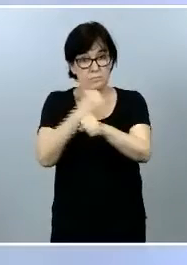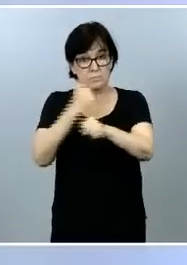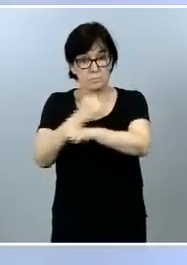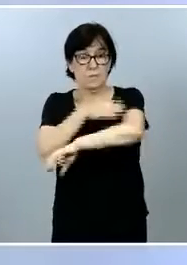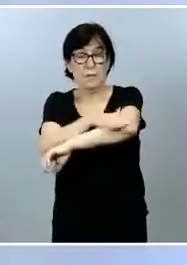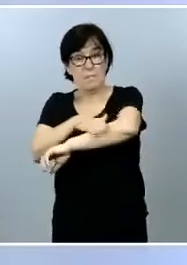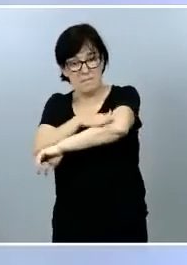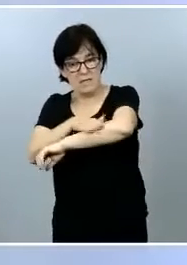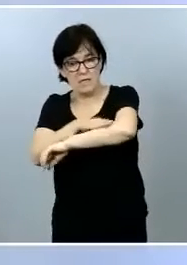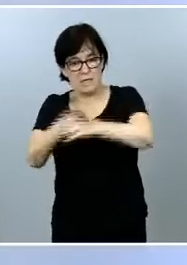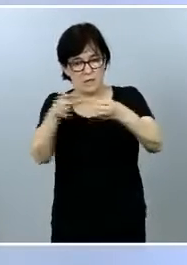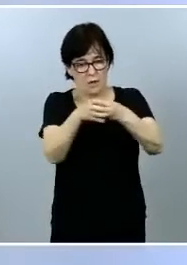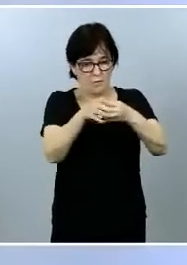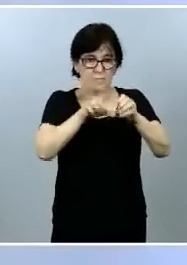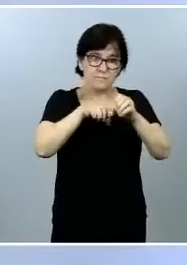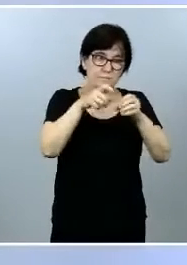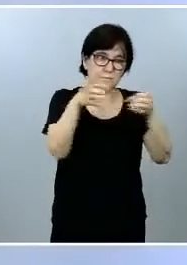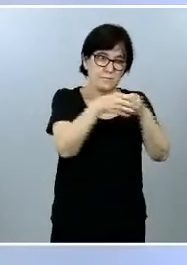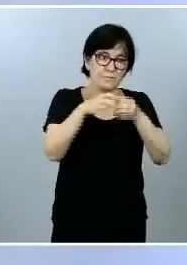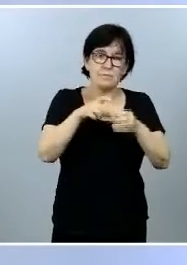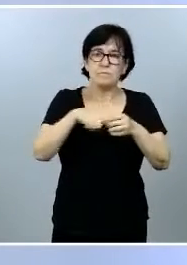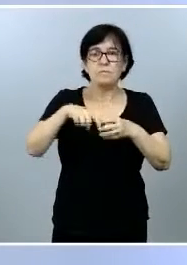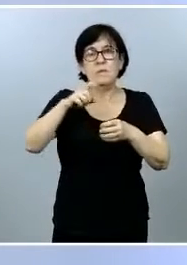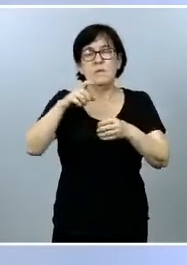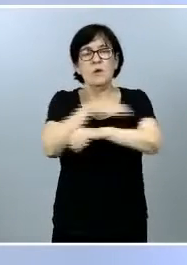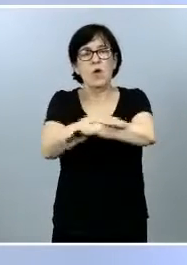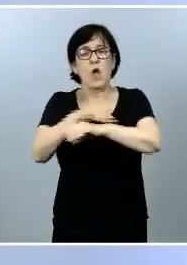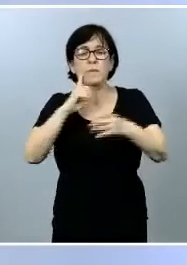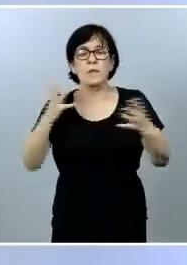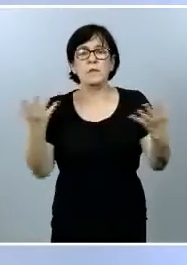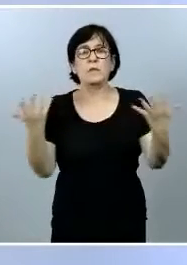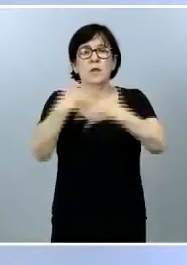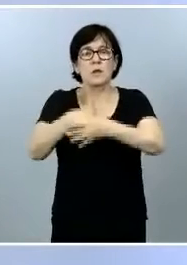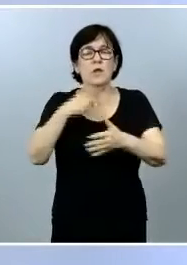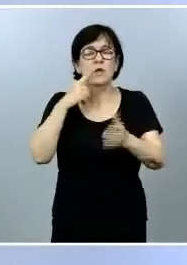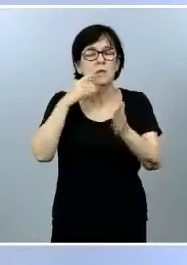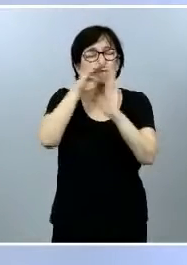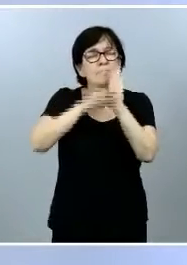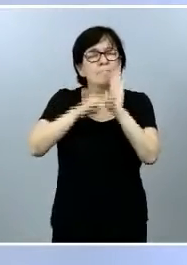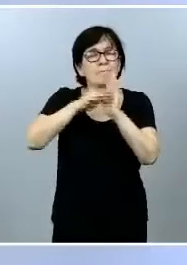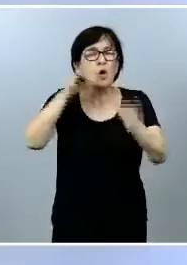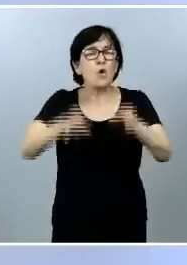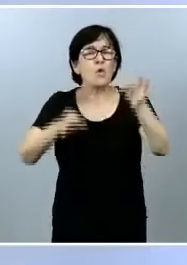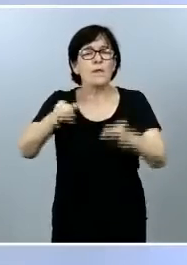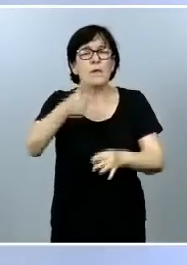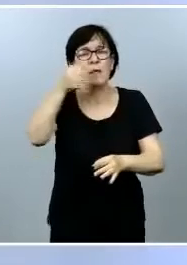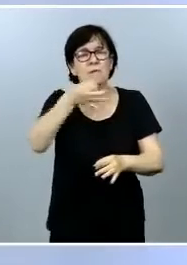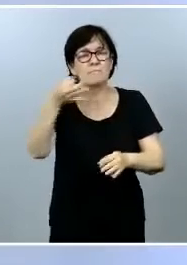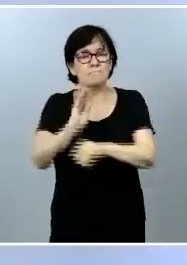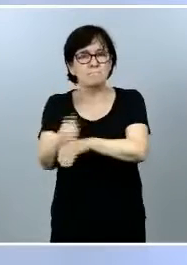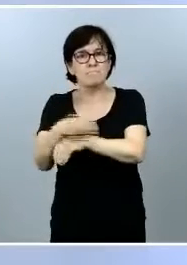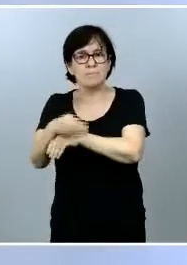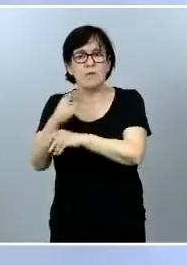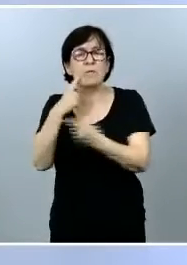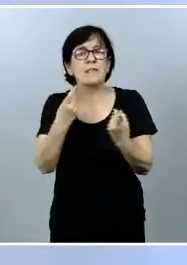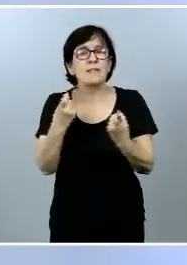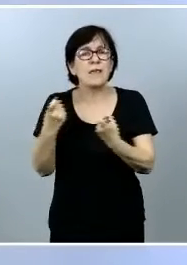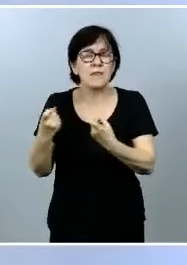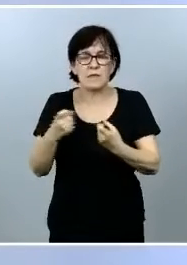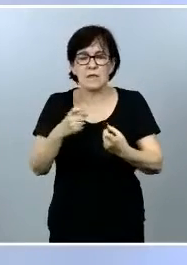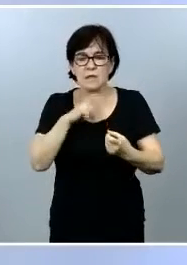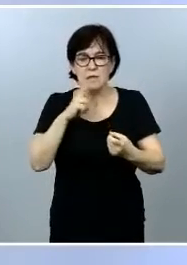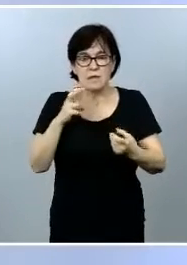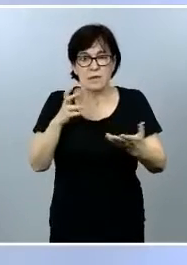y del gobierno para buscar el instrumento jurídico más apropiado para preservar todo aquello que sea necesario en la nueva normalidad